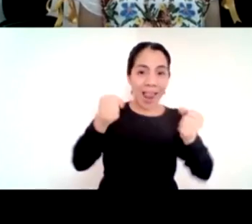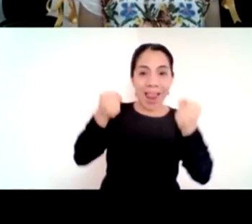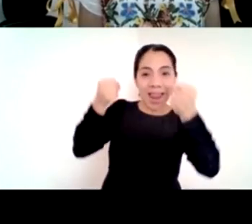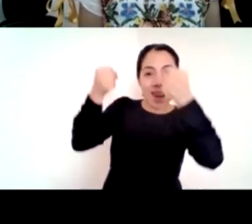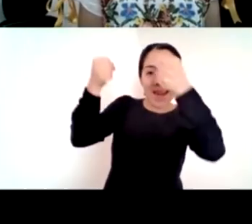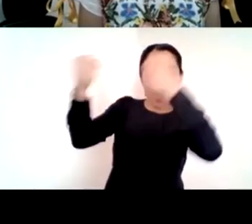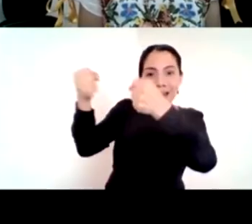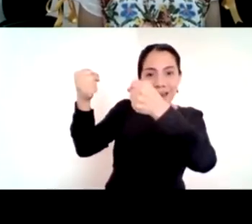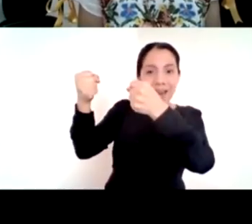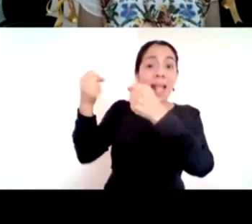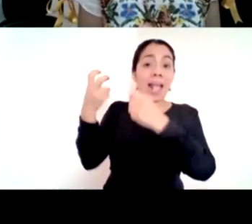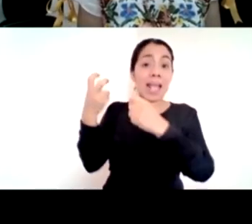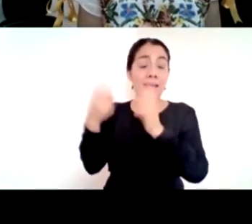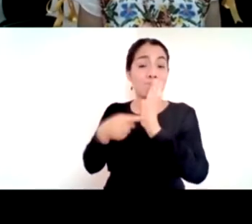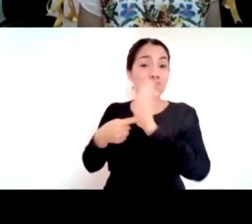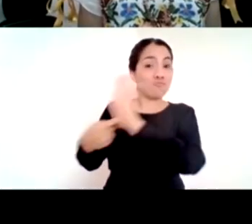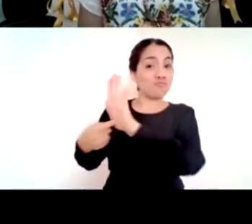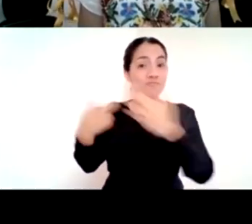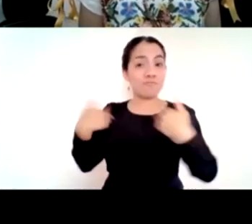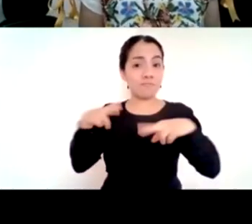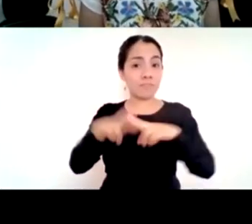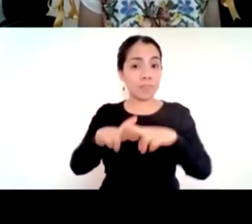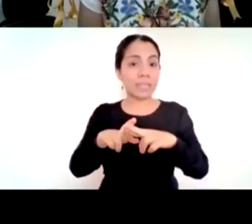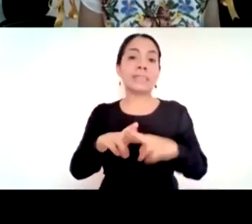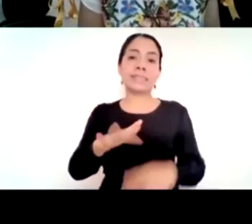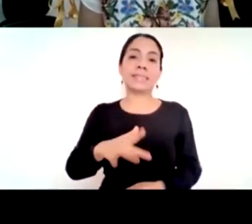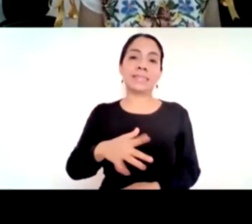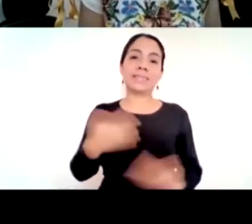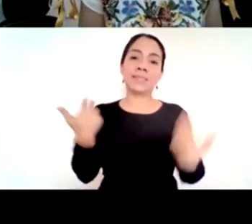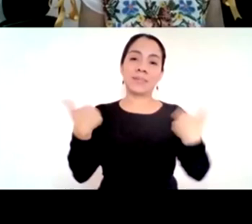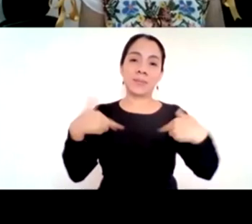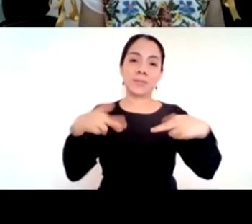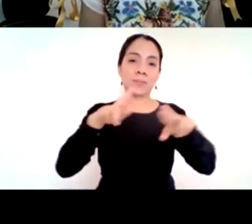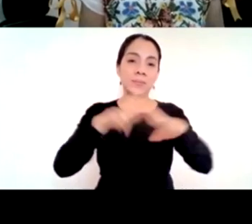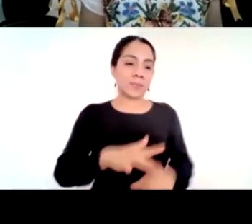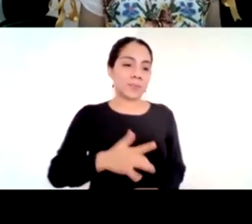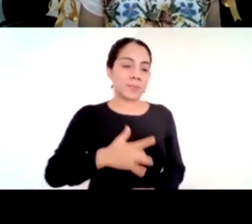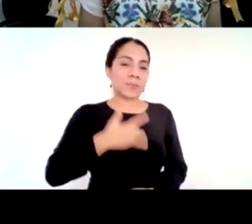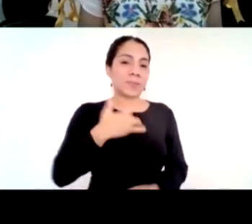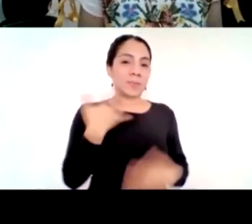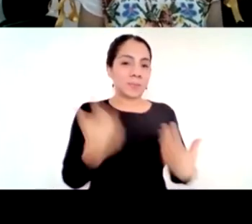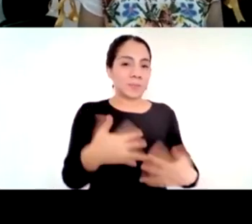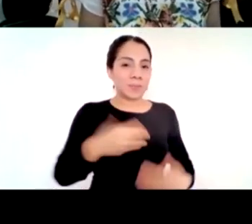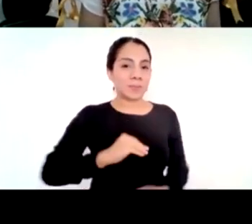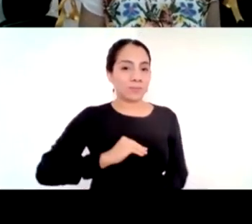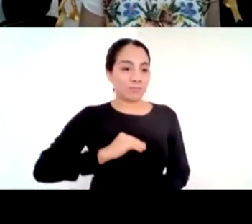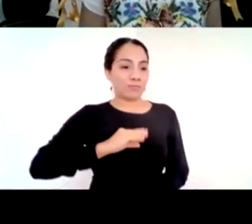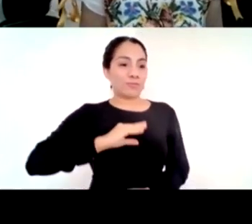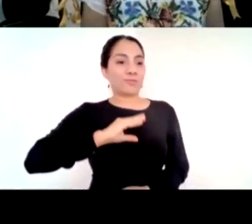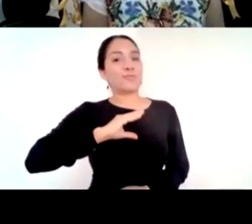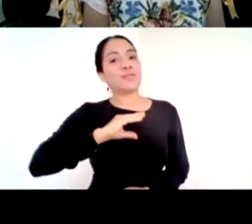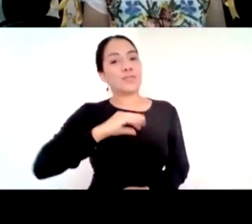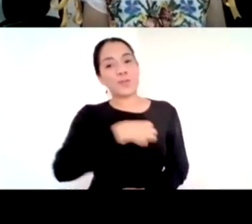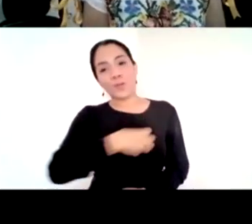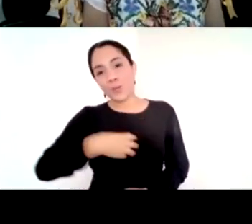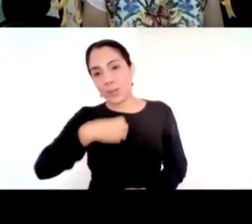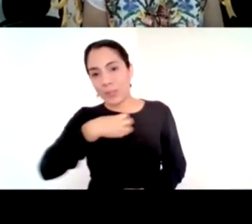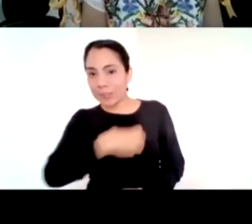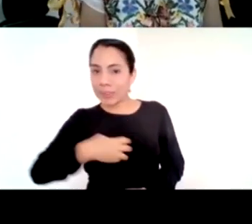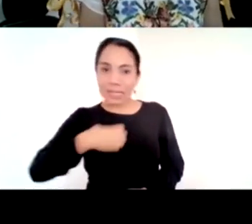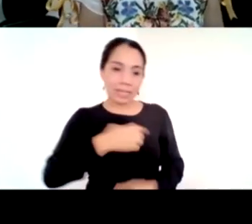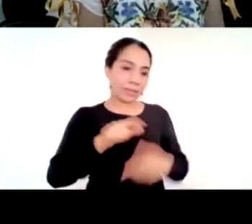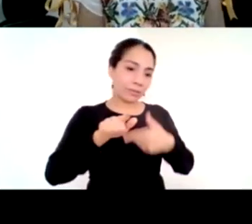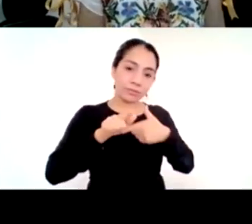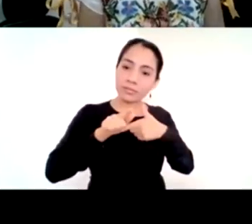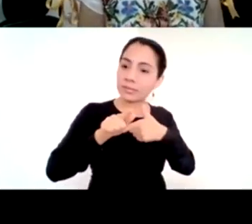maestros eso es una motivación para seguir adelante yo digo que Aprende en Casa nos ha dado la oportunidad de fortalecer ese vínculo para hacer